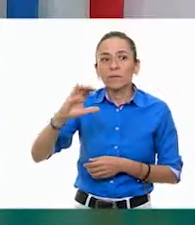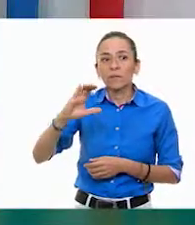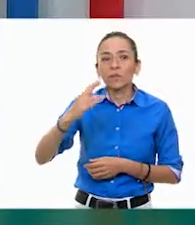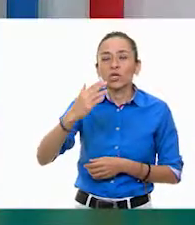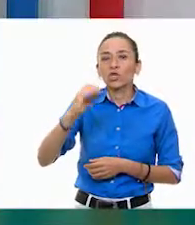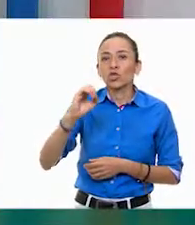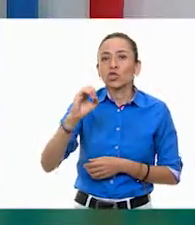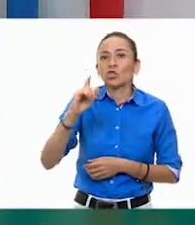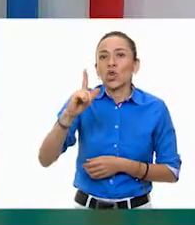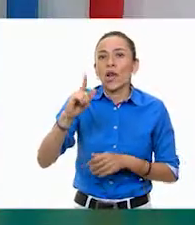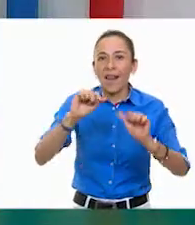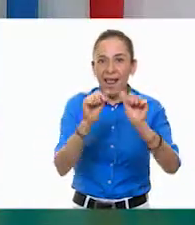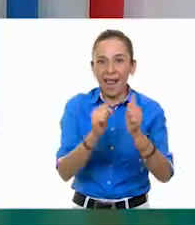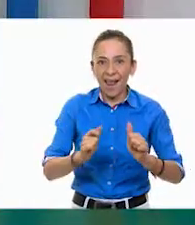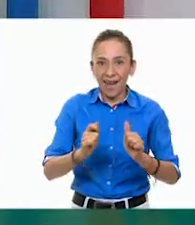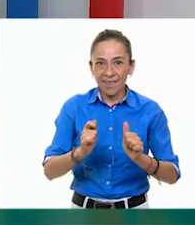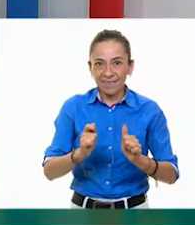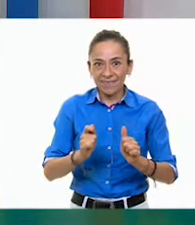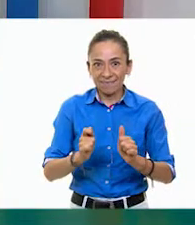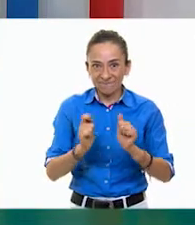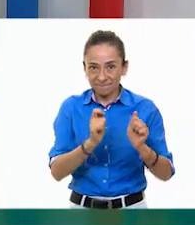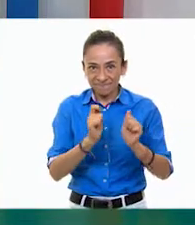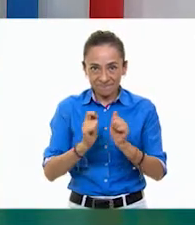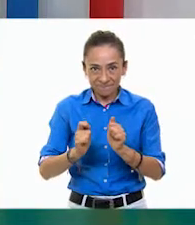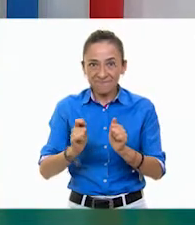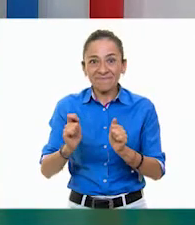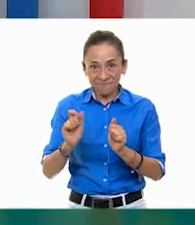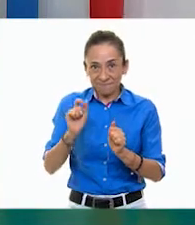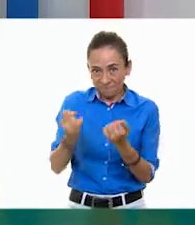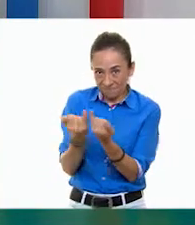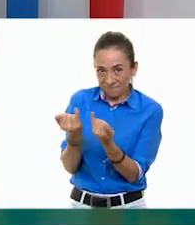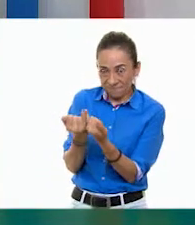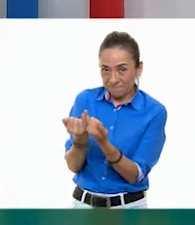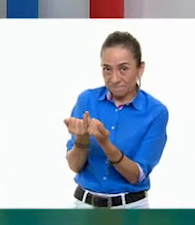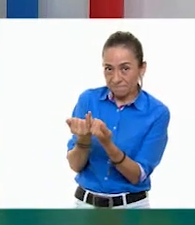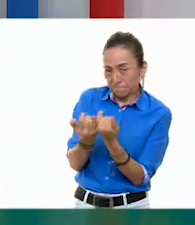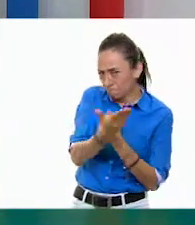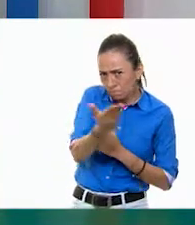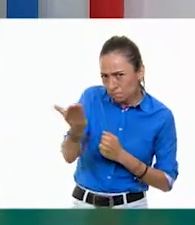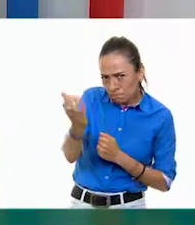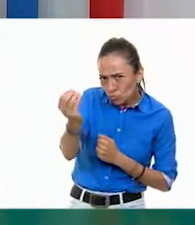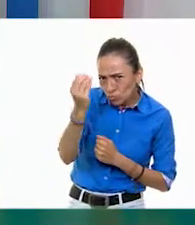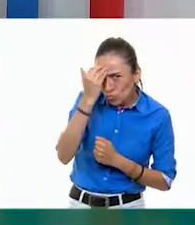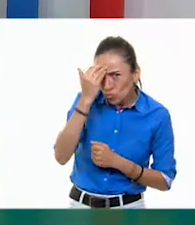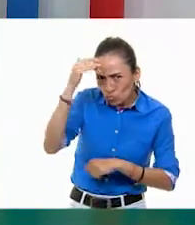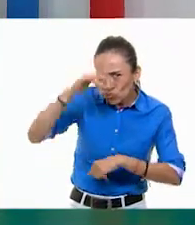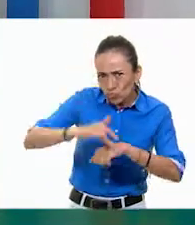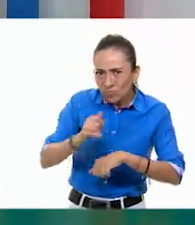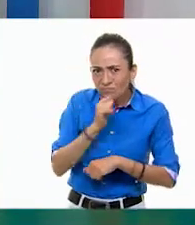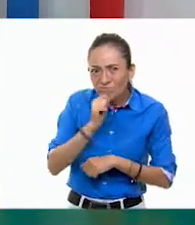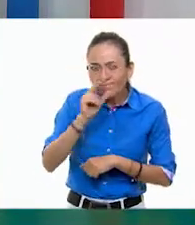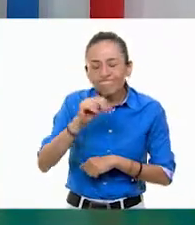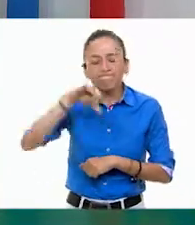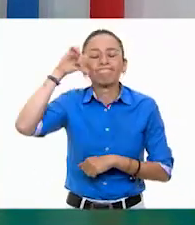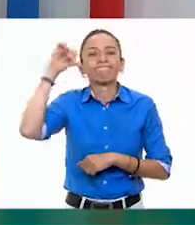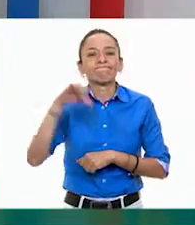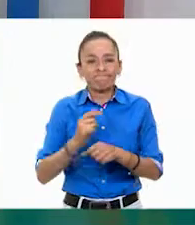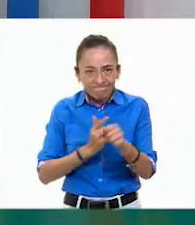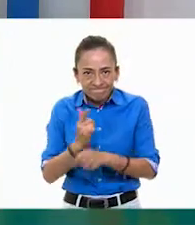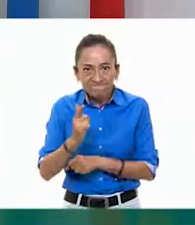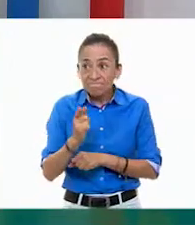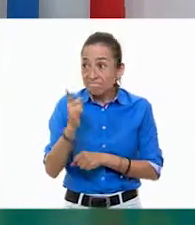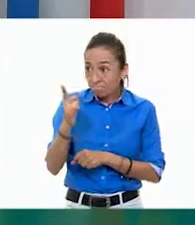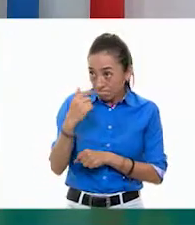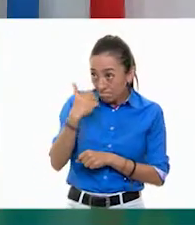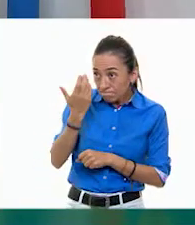también vamos a aprender, ¿qué? Sí, huichol, se preguntan, muchos no lo conocen. Bueno, hoy lo vamos a conocer. Vamos a conocerlo, Oscar. Muy bien.